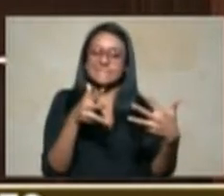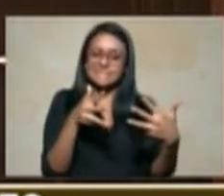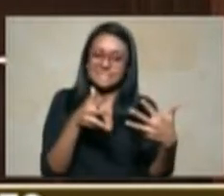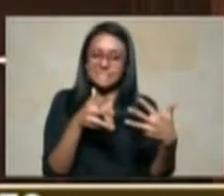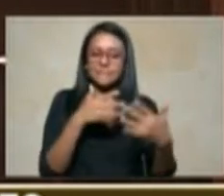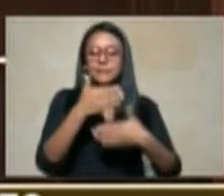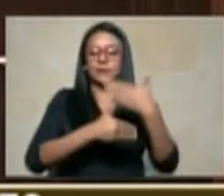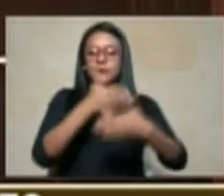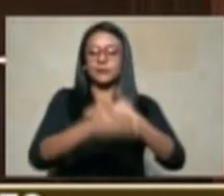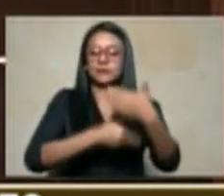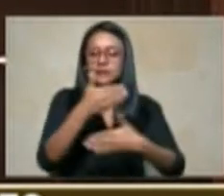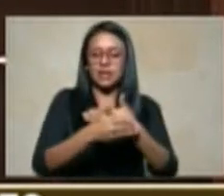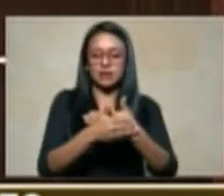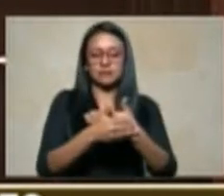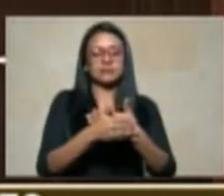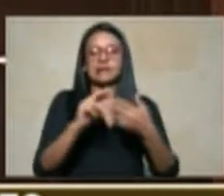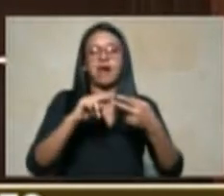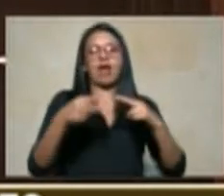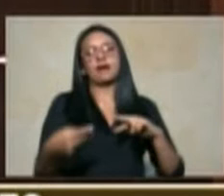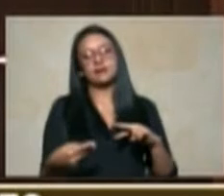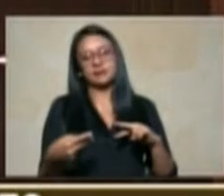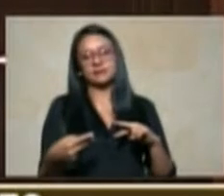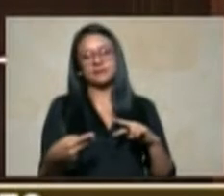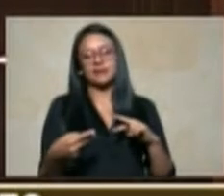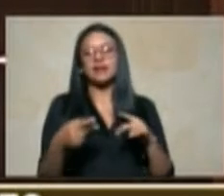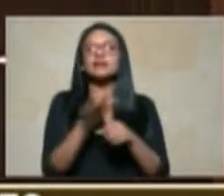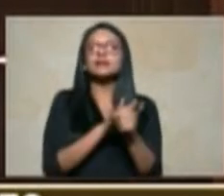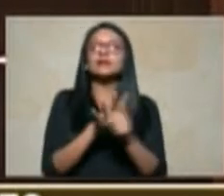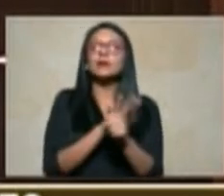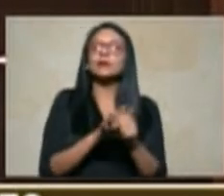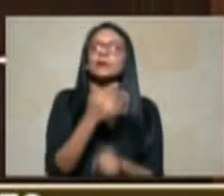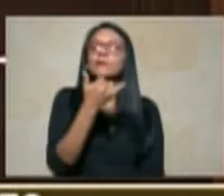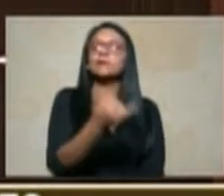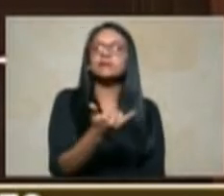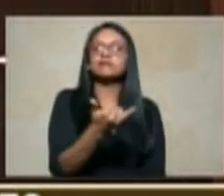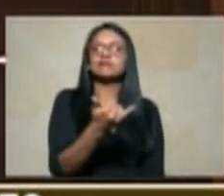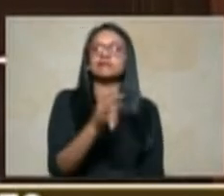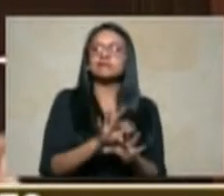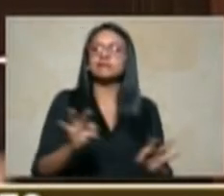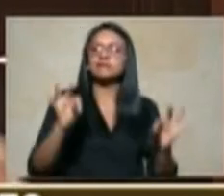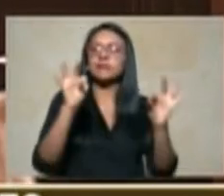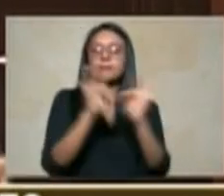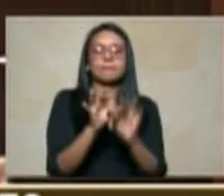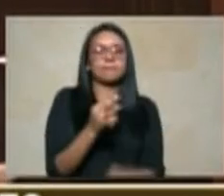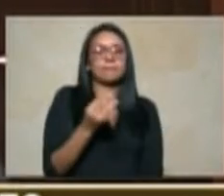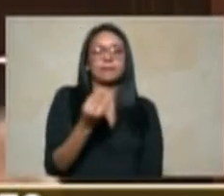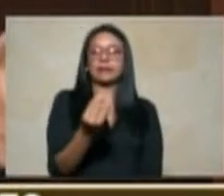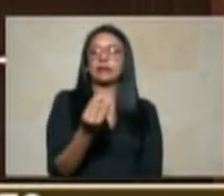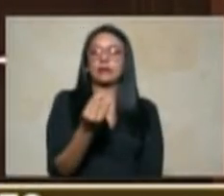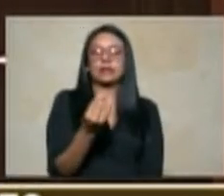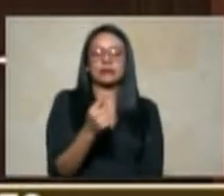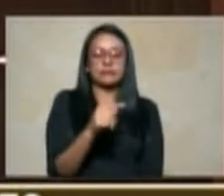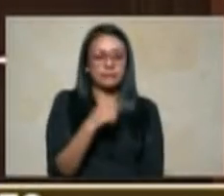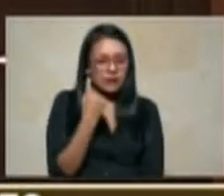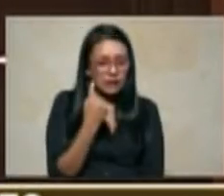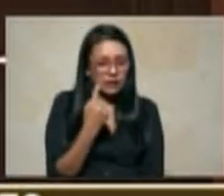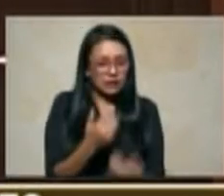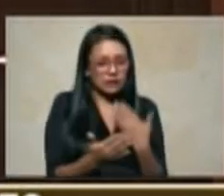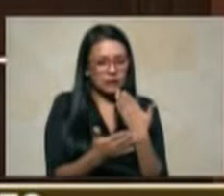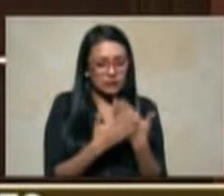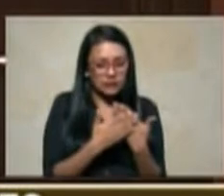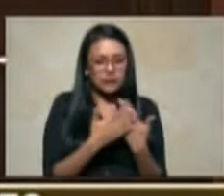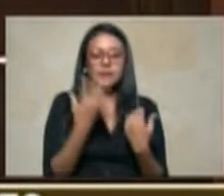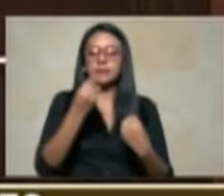contrario casos en los cuales el instrumento se convirtió en la única forma para garantizar el acceso a una